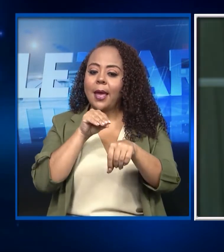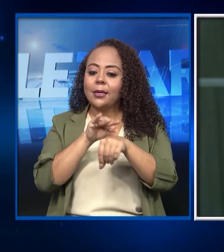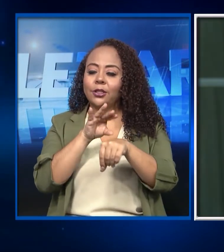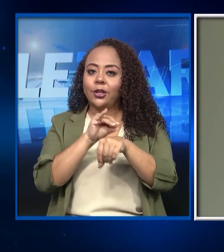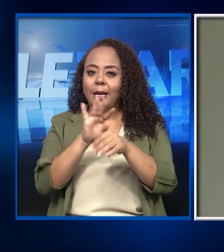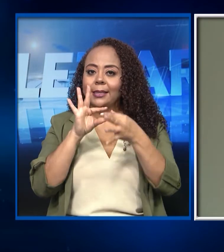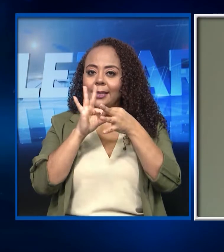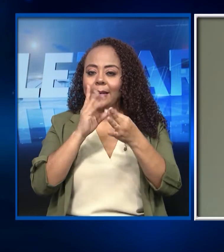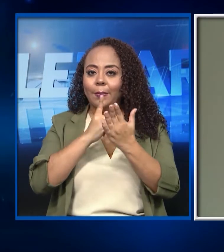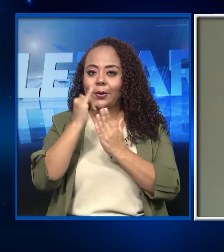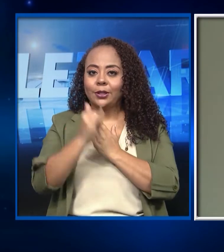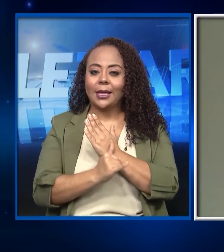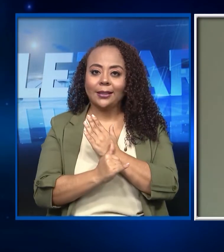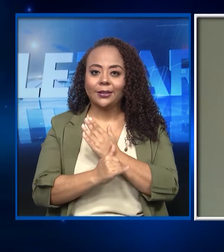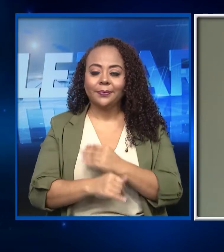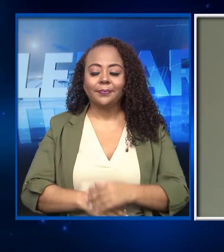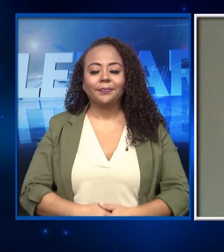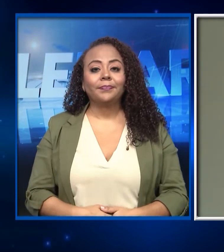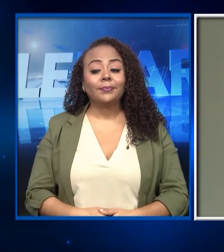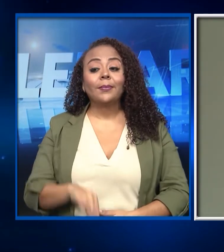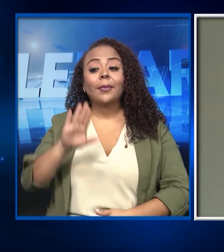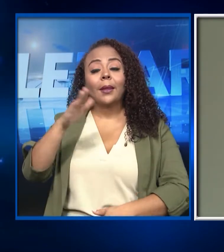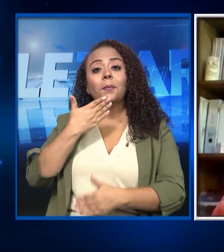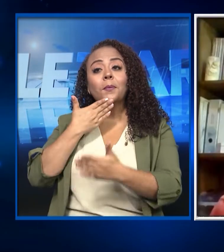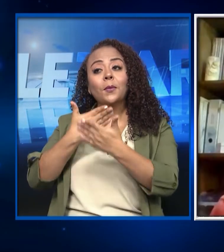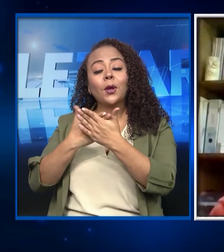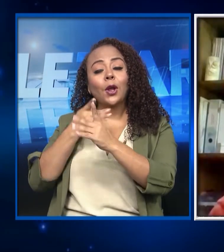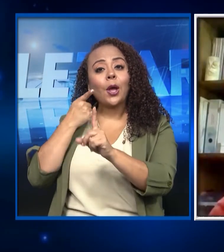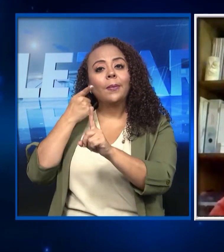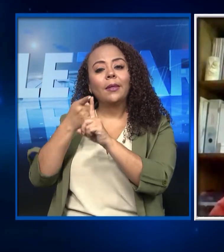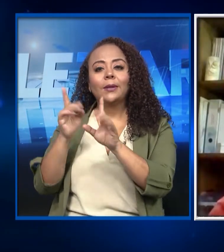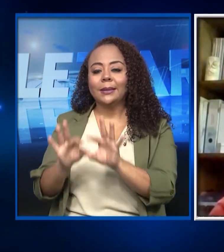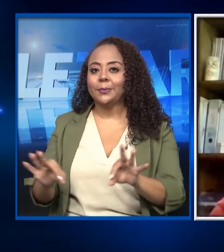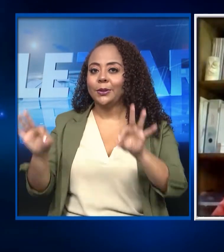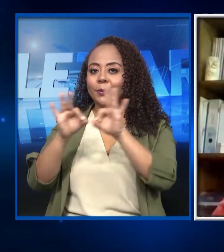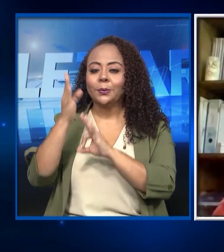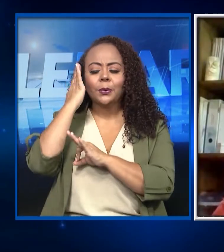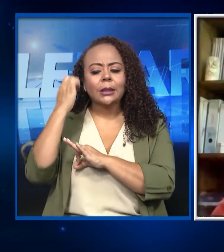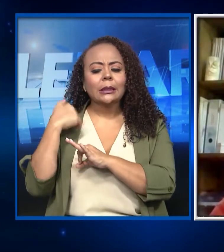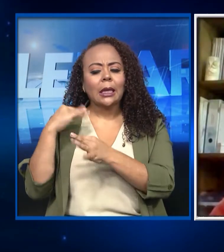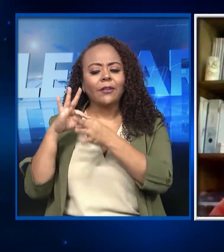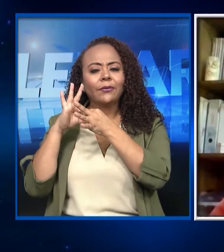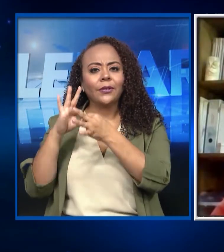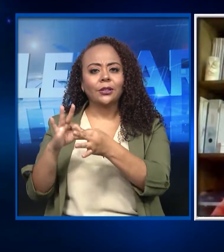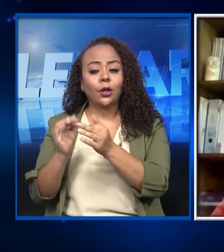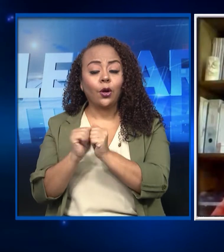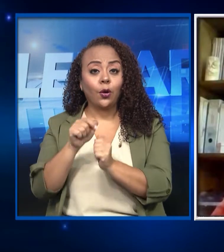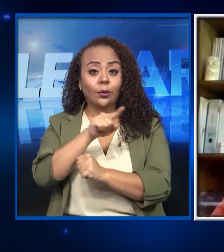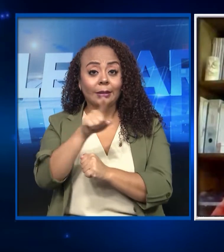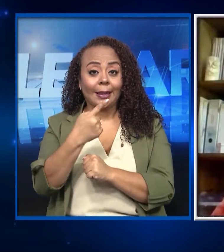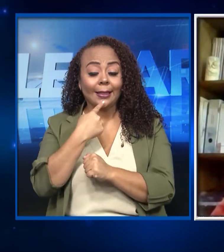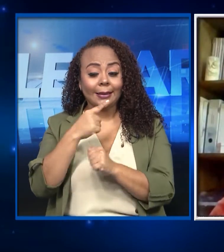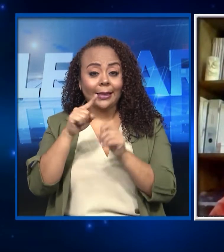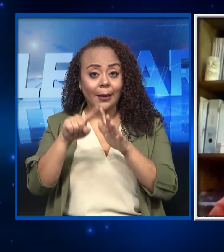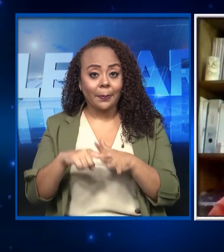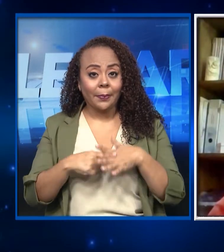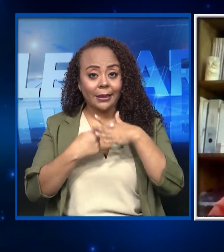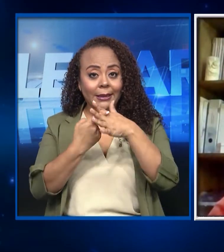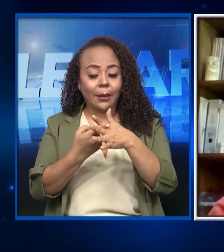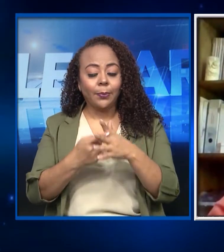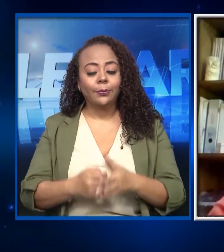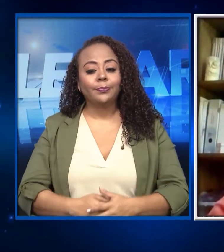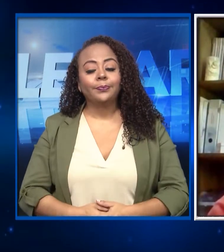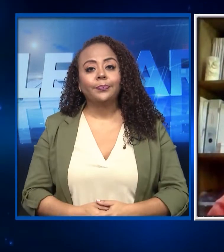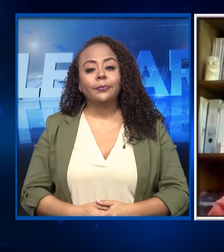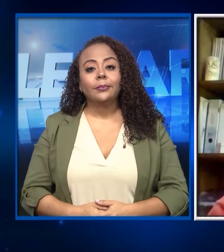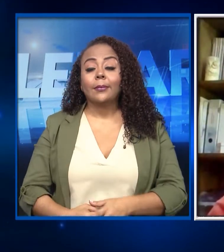proyecto. Bueno, el objetivo es muy importante porque tiene que ver justamente con lo que usted mencionaba al principio, que es que el